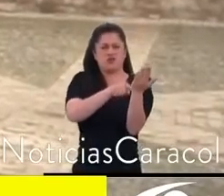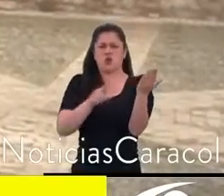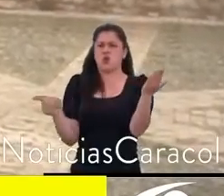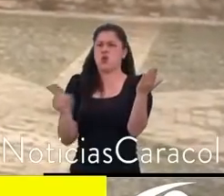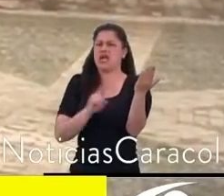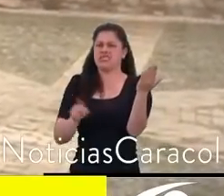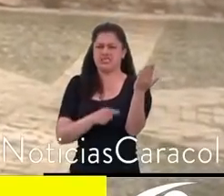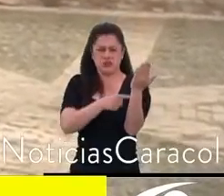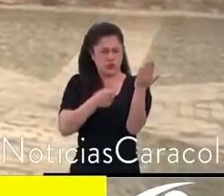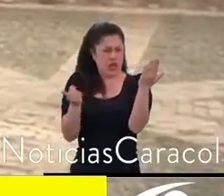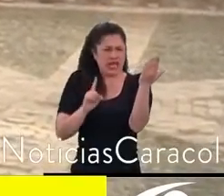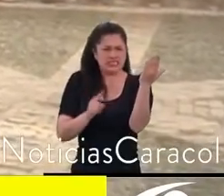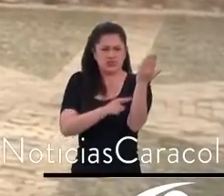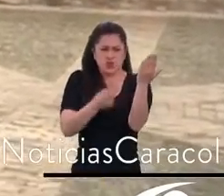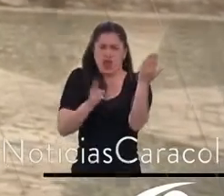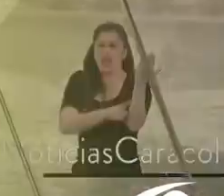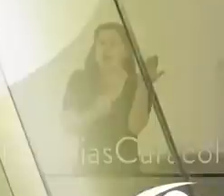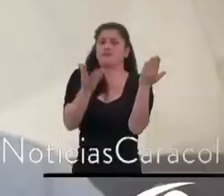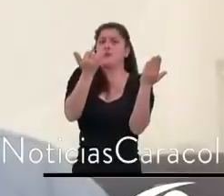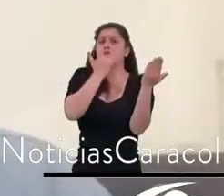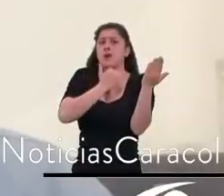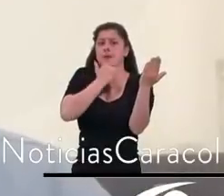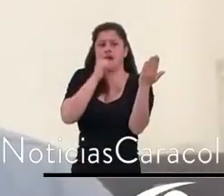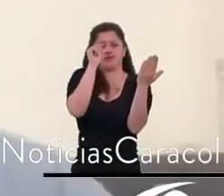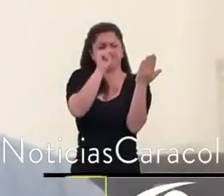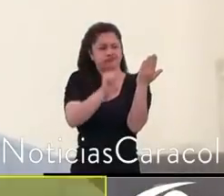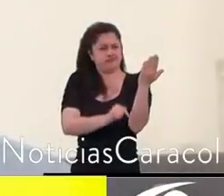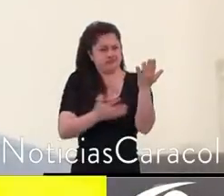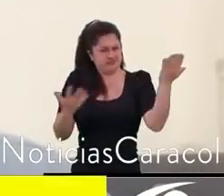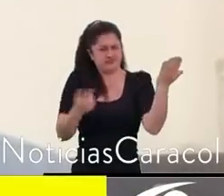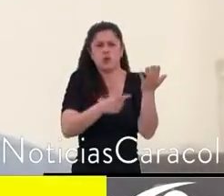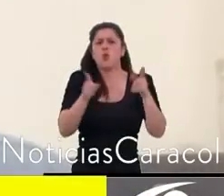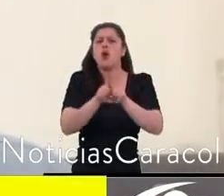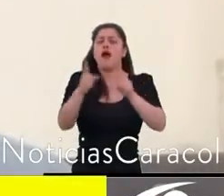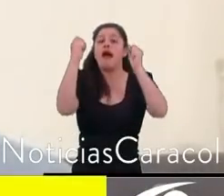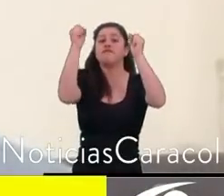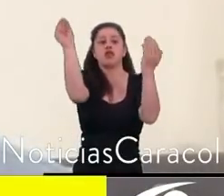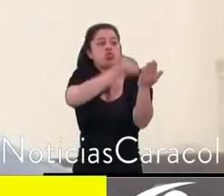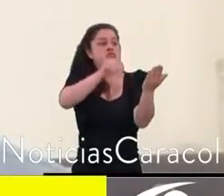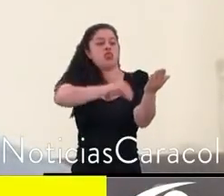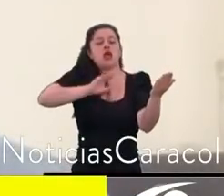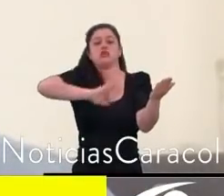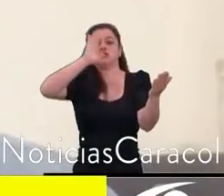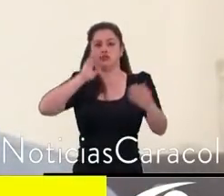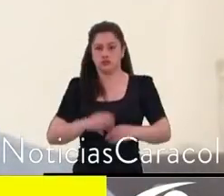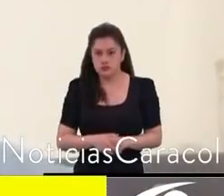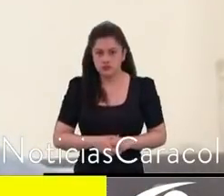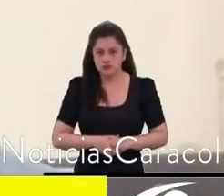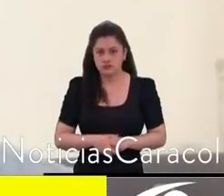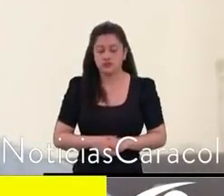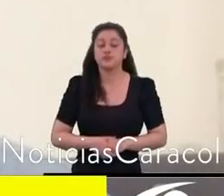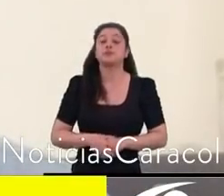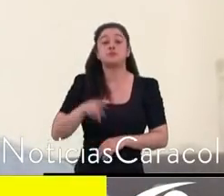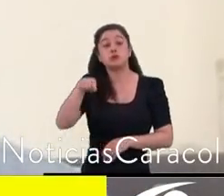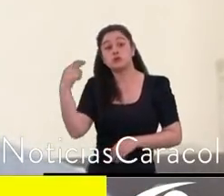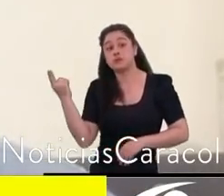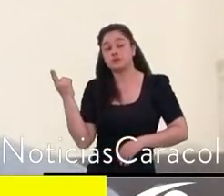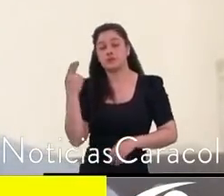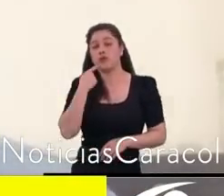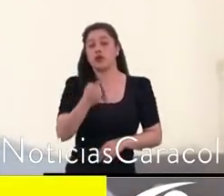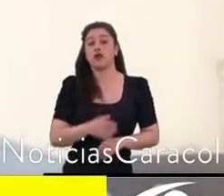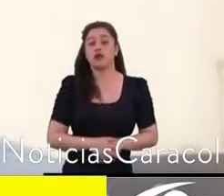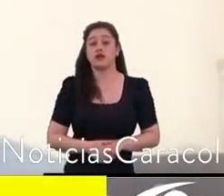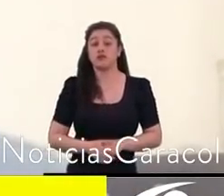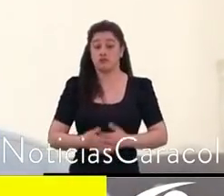errores en cargas urbanísticas. No va a tener mucha legitimidad política y social y por lo tanto